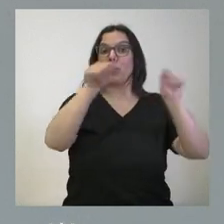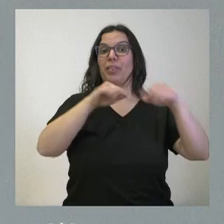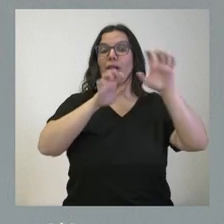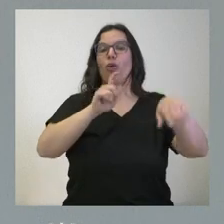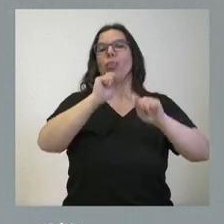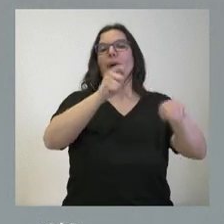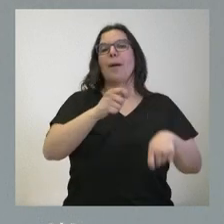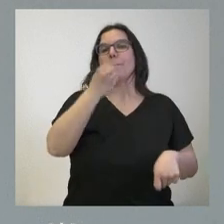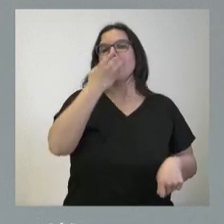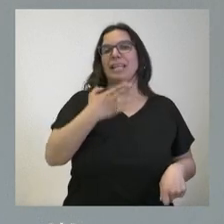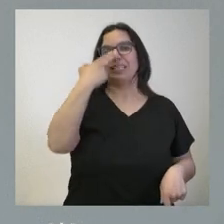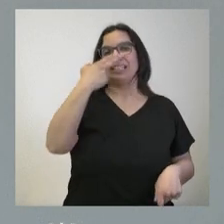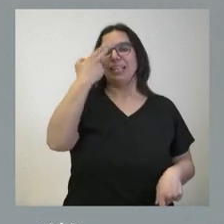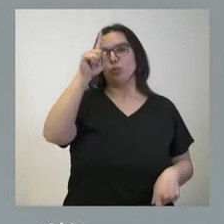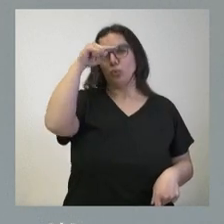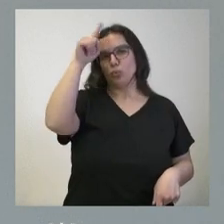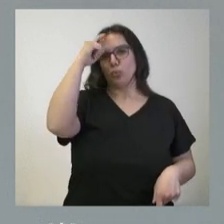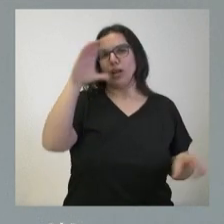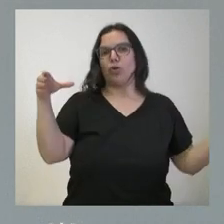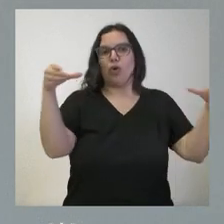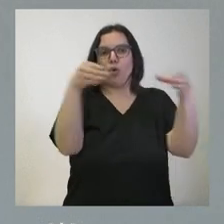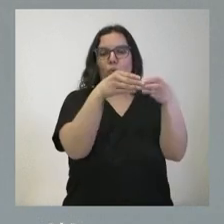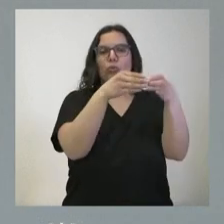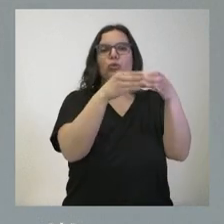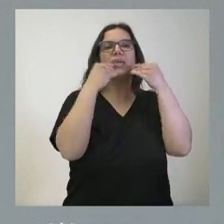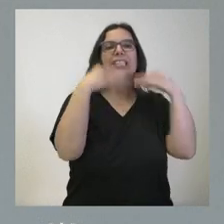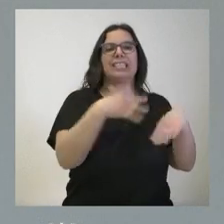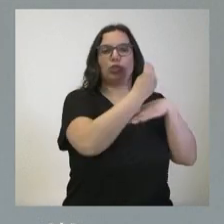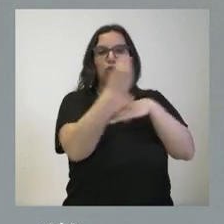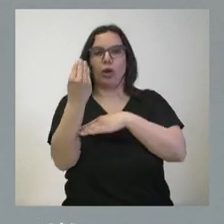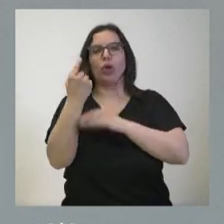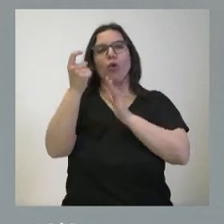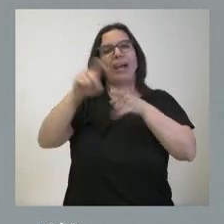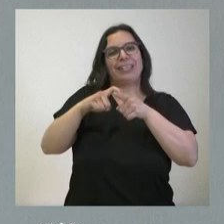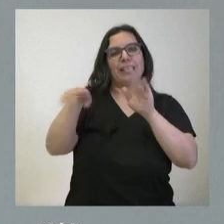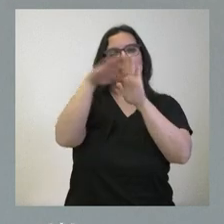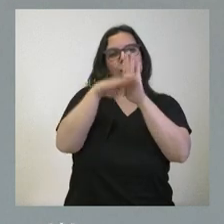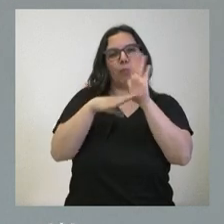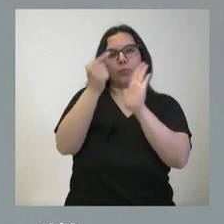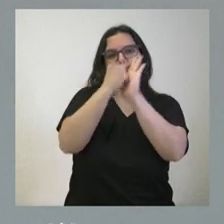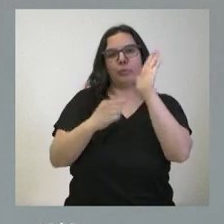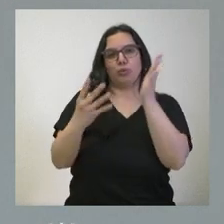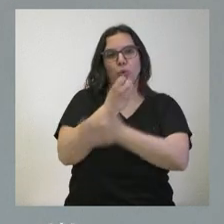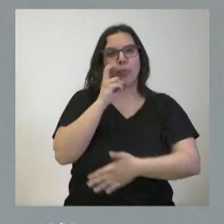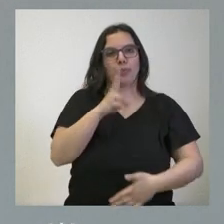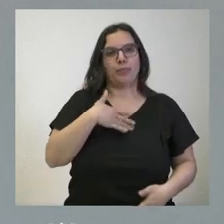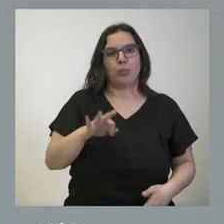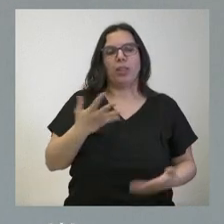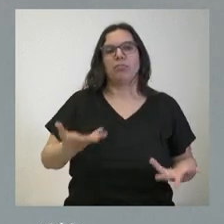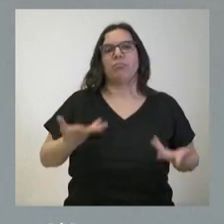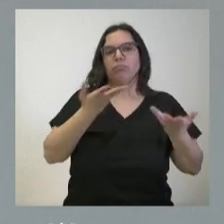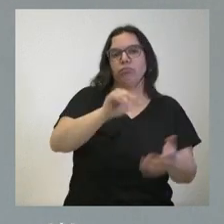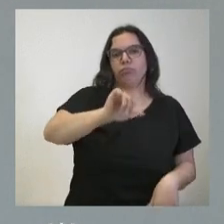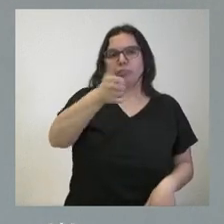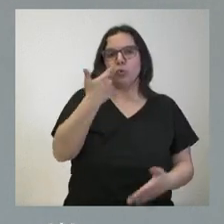interés cultural con categoría de conjunto histórico. Tiene aquí todas las características que ayudan y